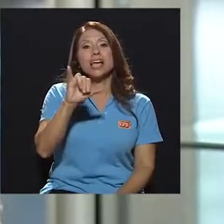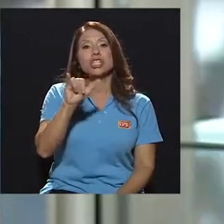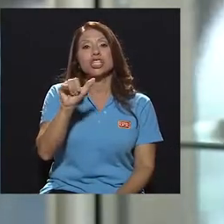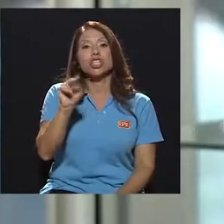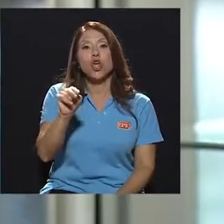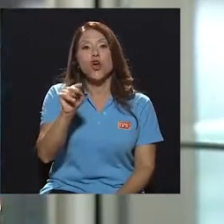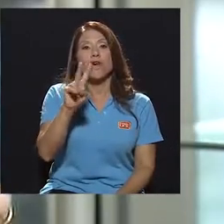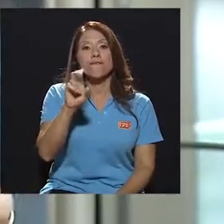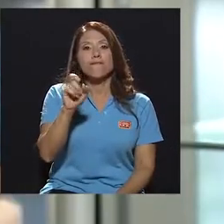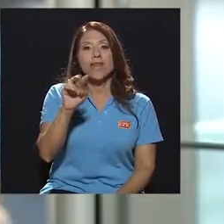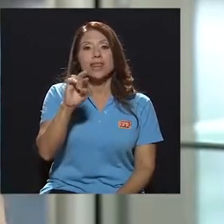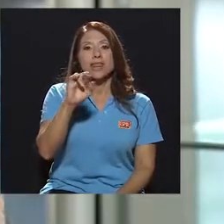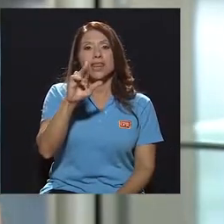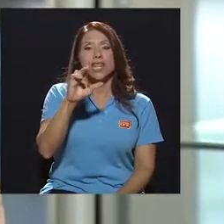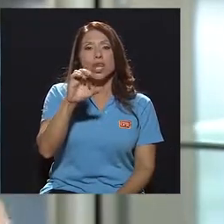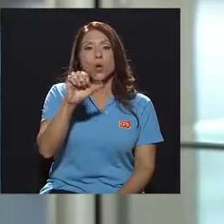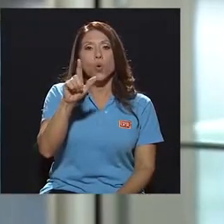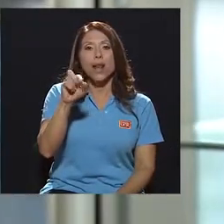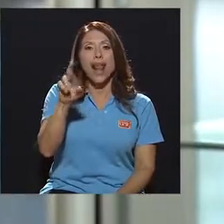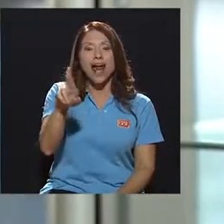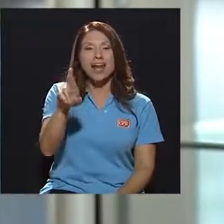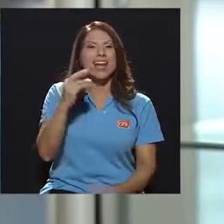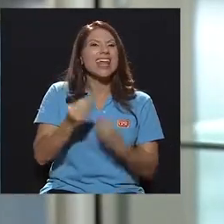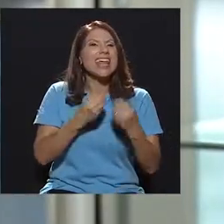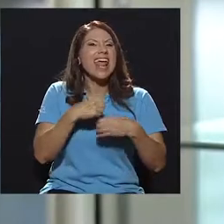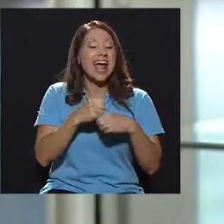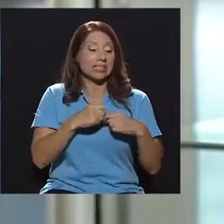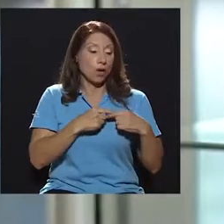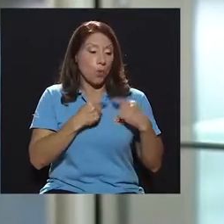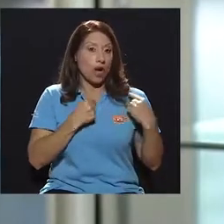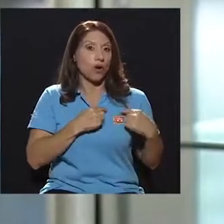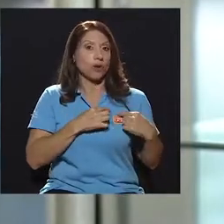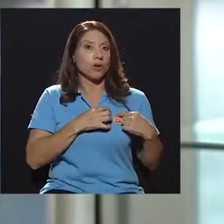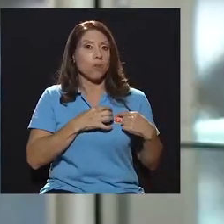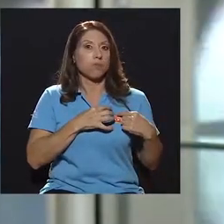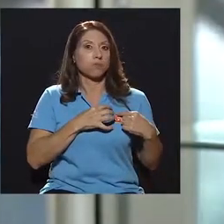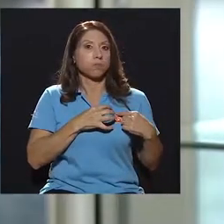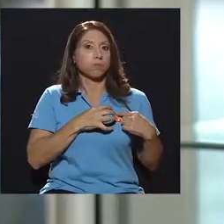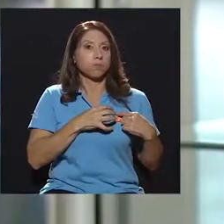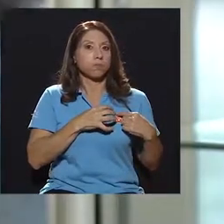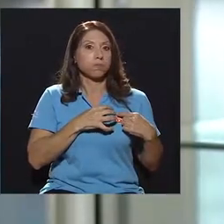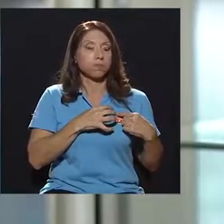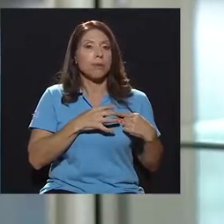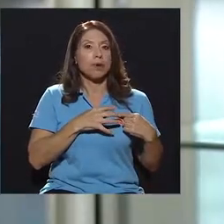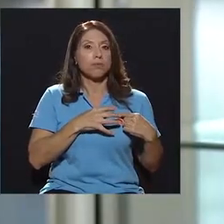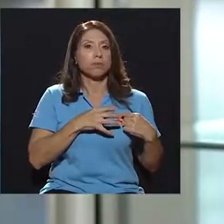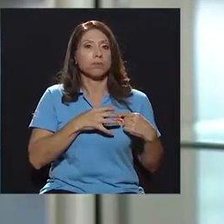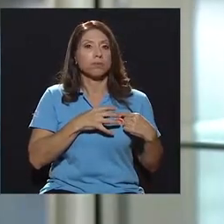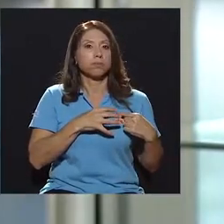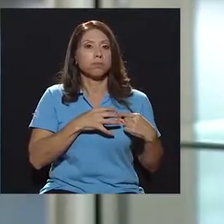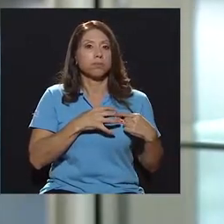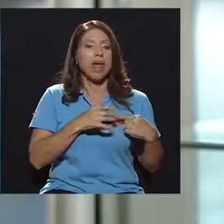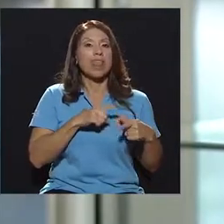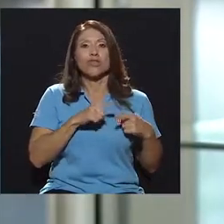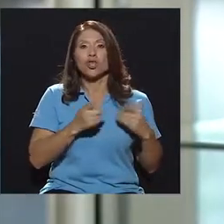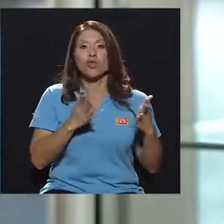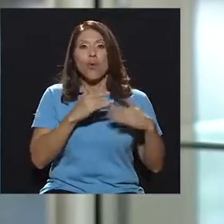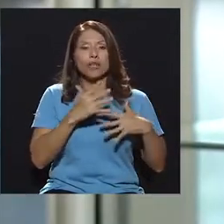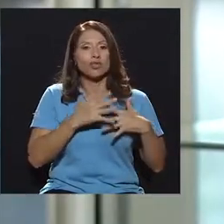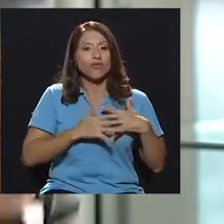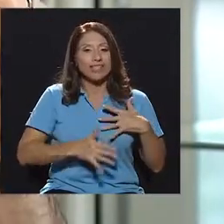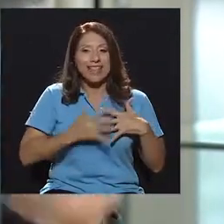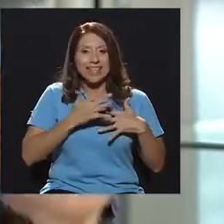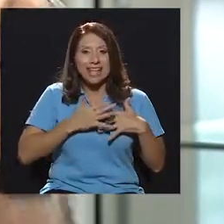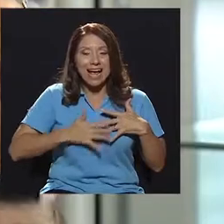como una gelatina. Pero al temblar como una gelatina, no hay suficiente sangre que pueda tirar o que pueda llevar a órganos como el